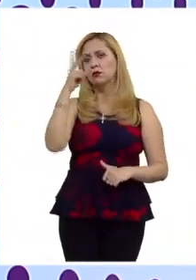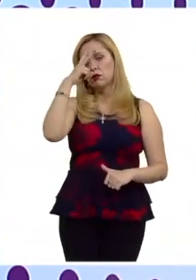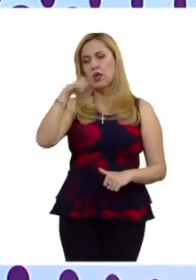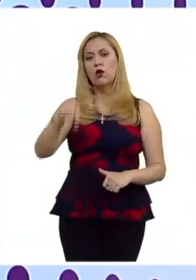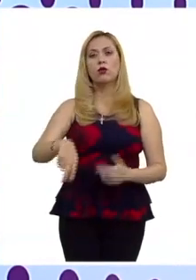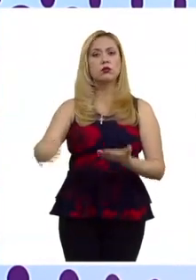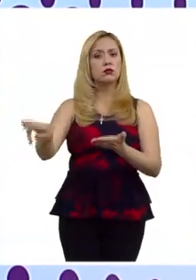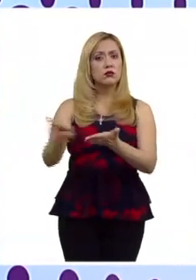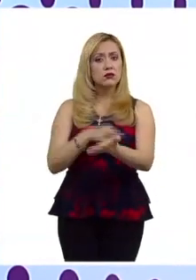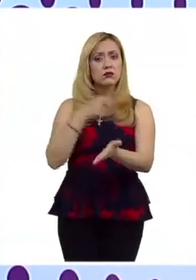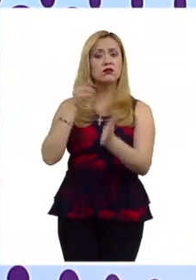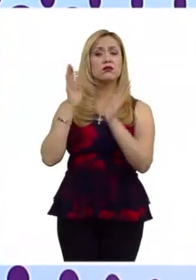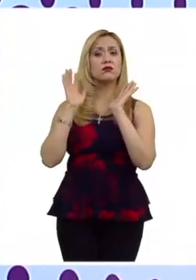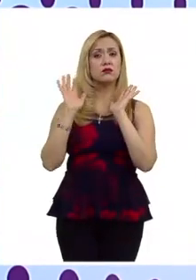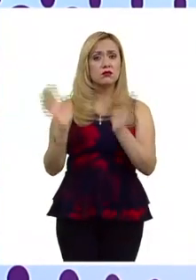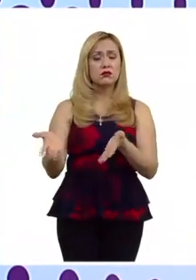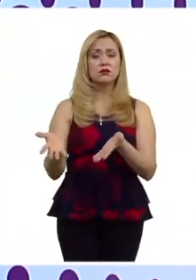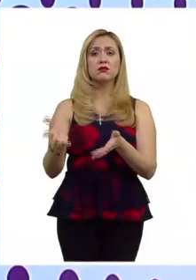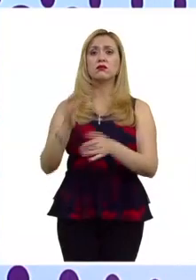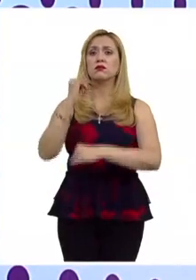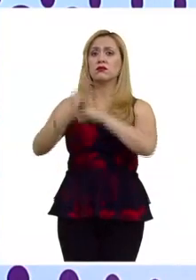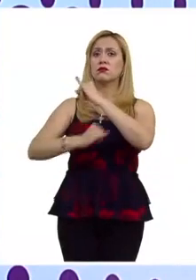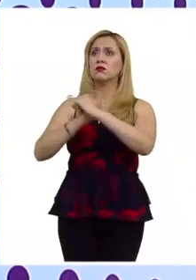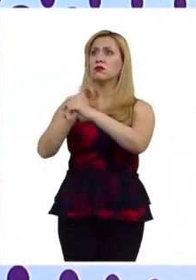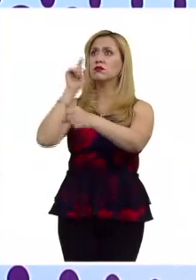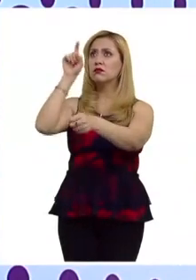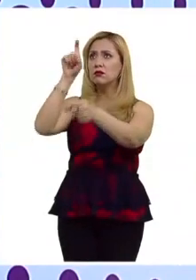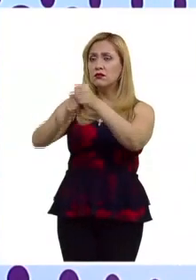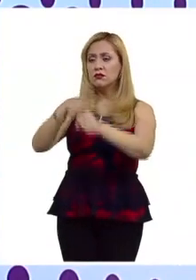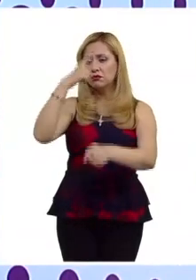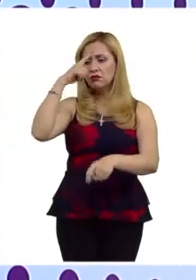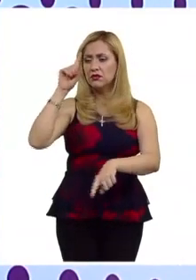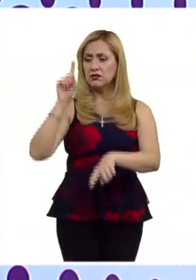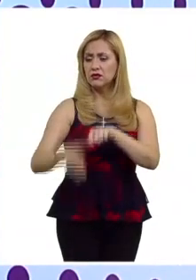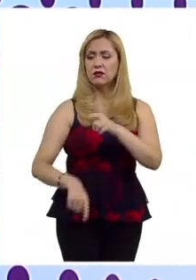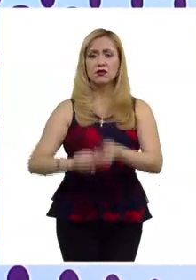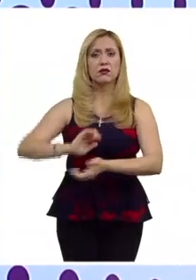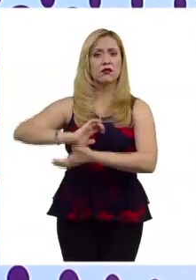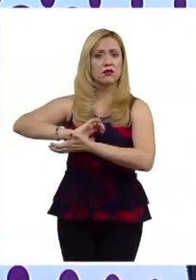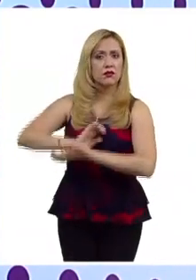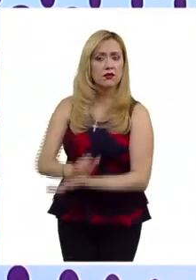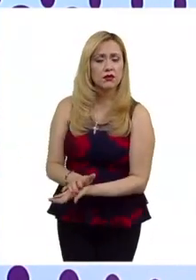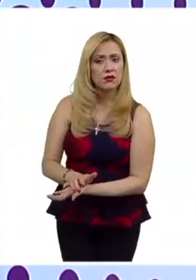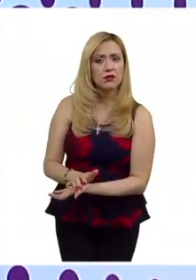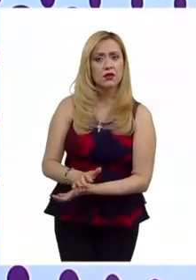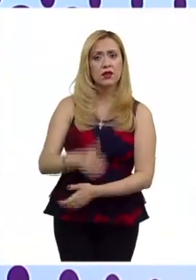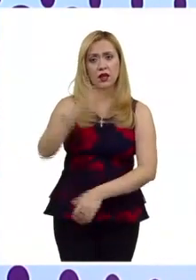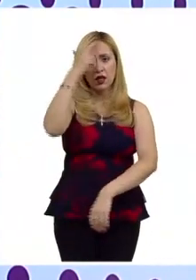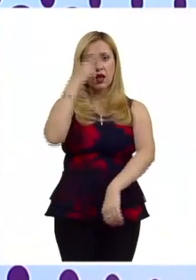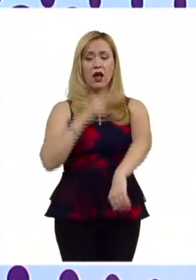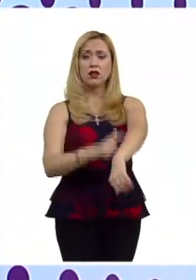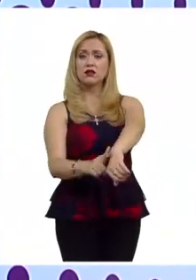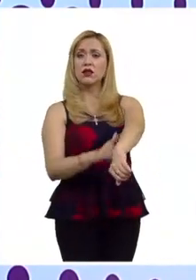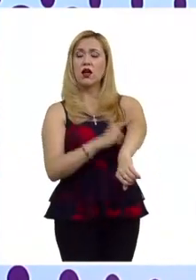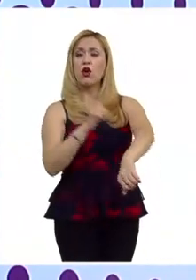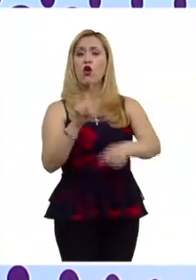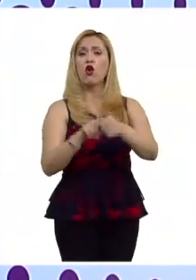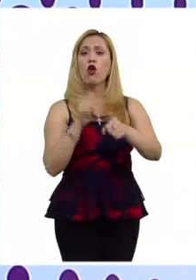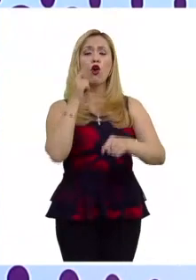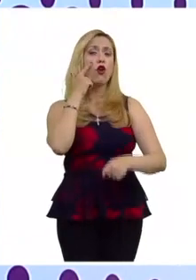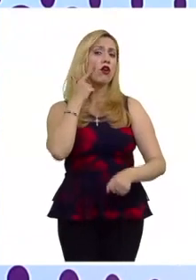firmó los tratados internacionales para eliminar la discriminación racial contra todas las personas